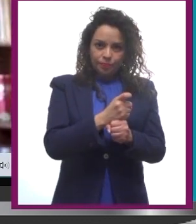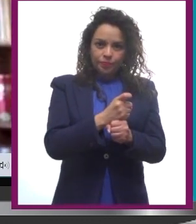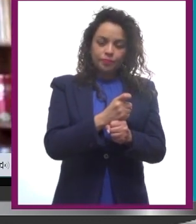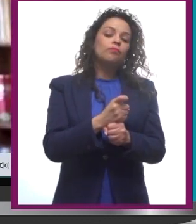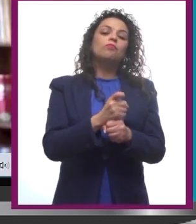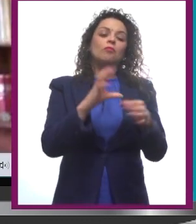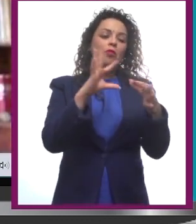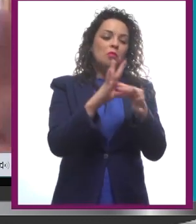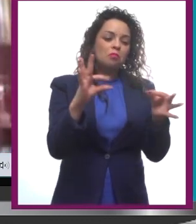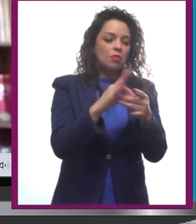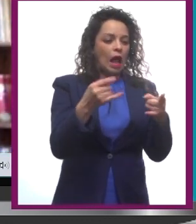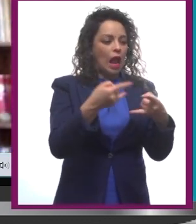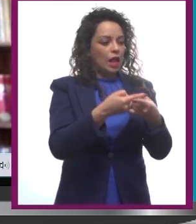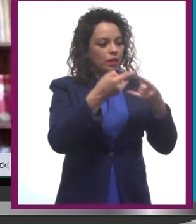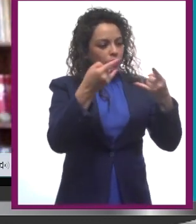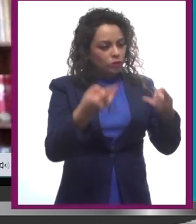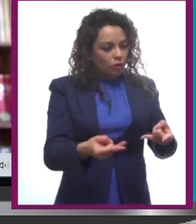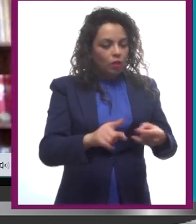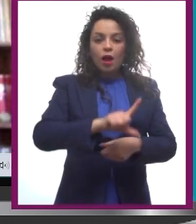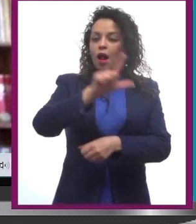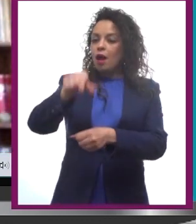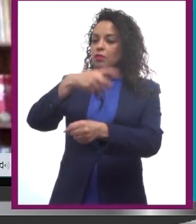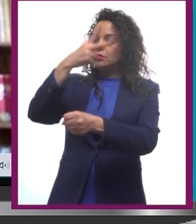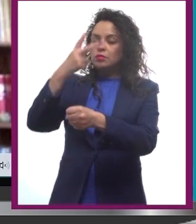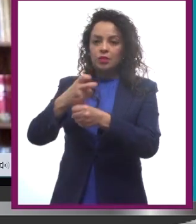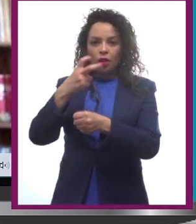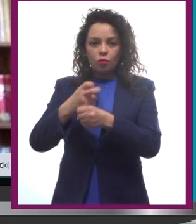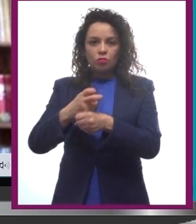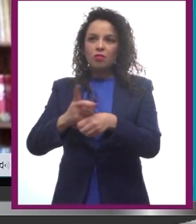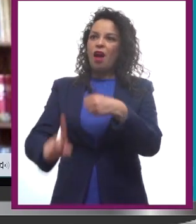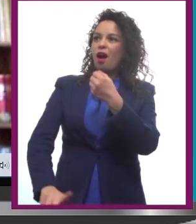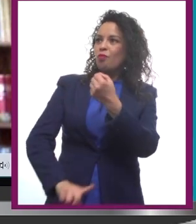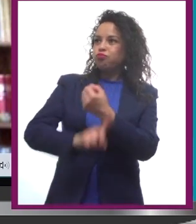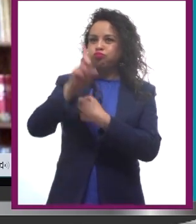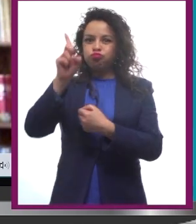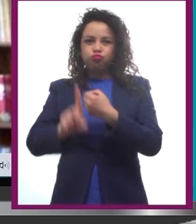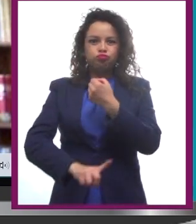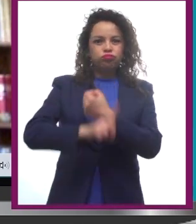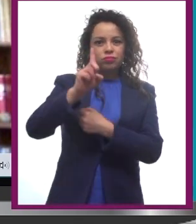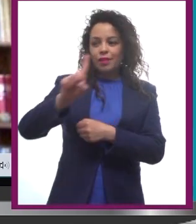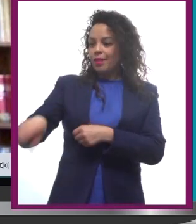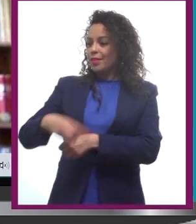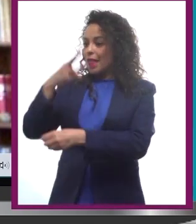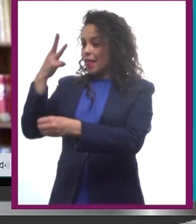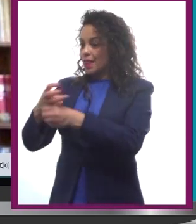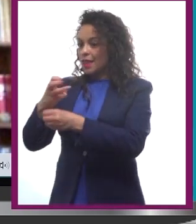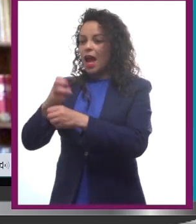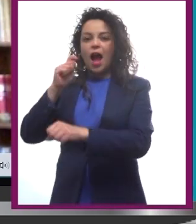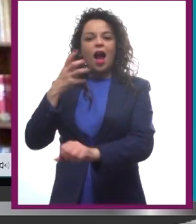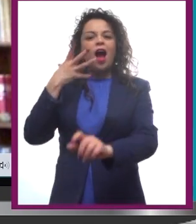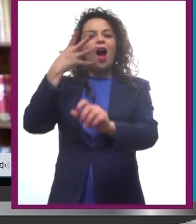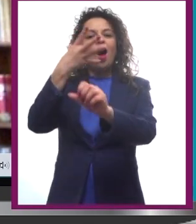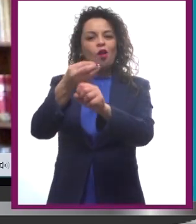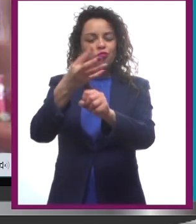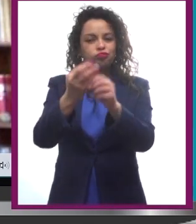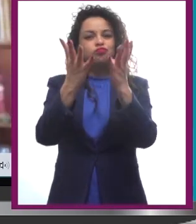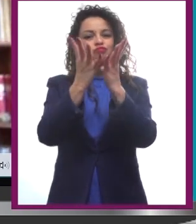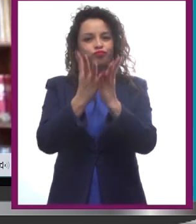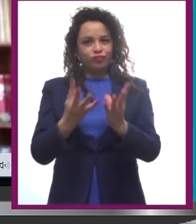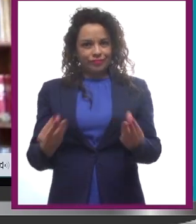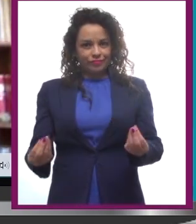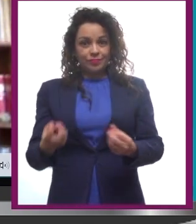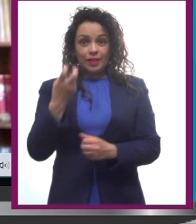planteamiento de la historia. Hay un segundo acto de un conflicto y hay un tercer acto de una resolución. Y entonces pueden